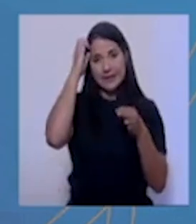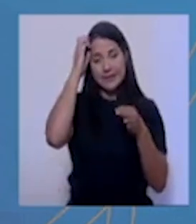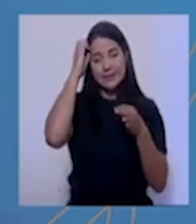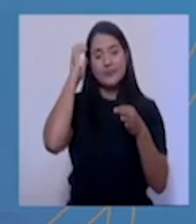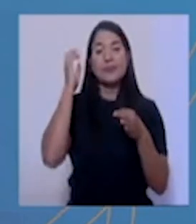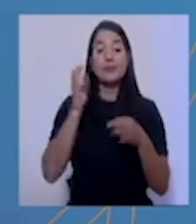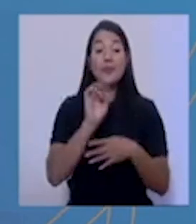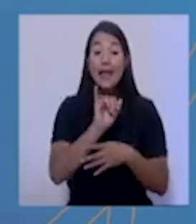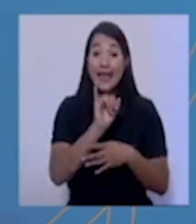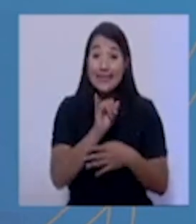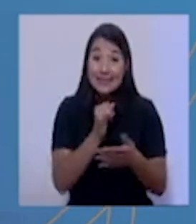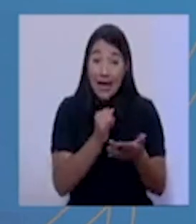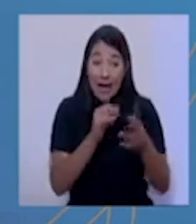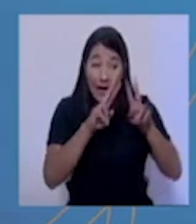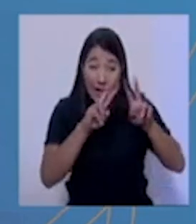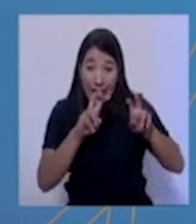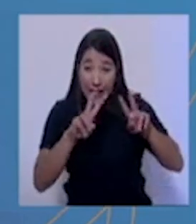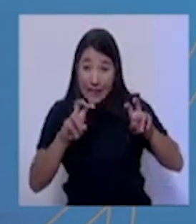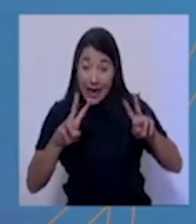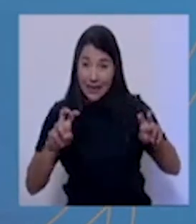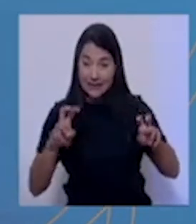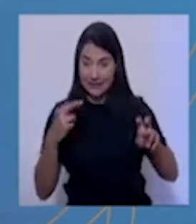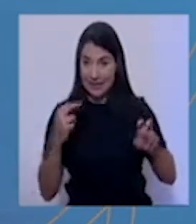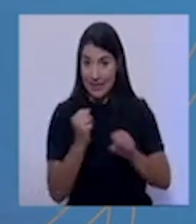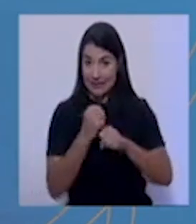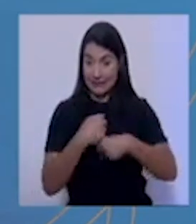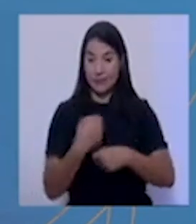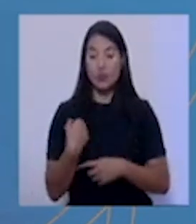nuestra sala de análisis de situación,